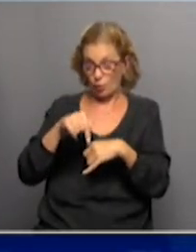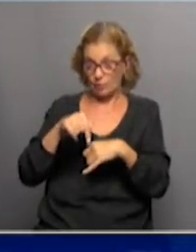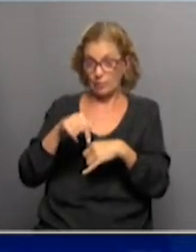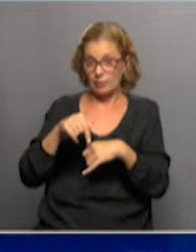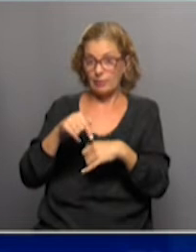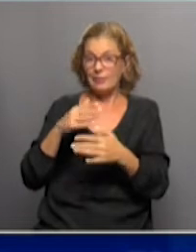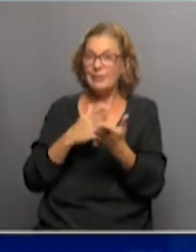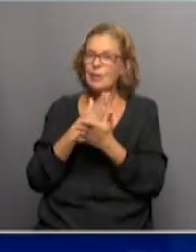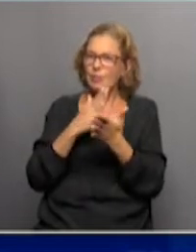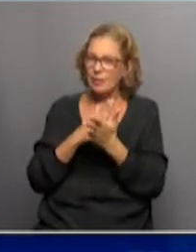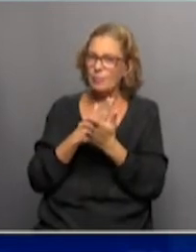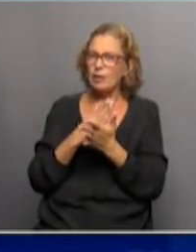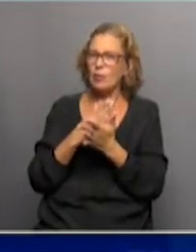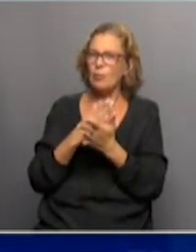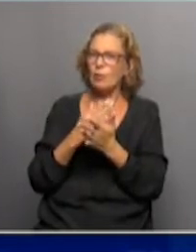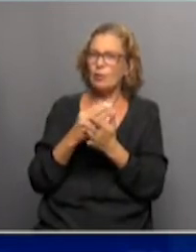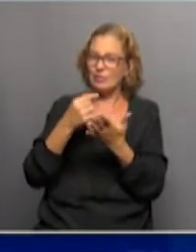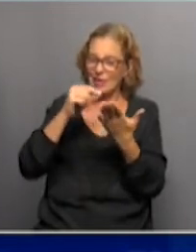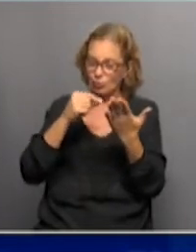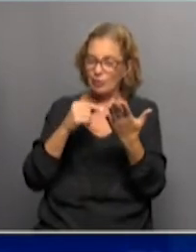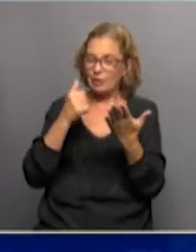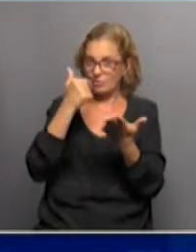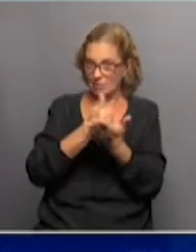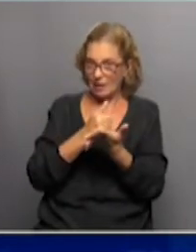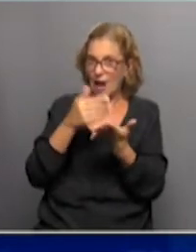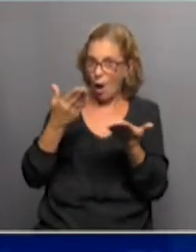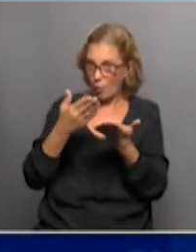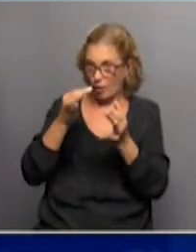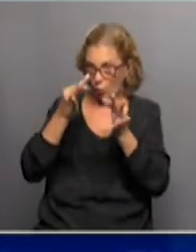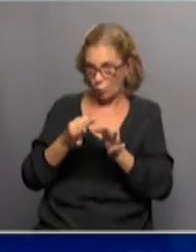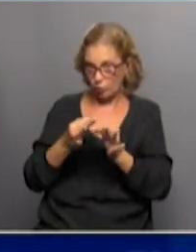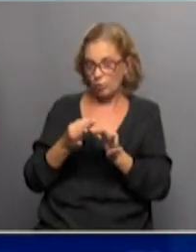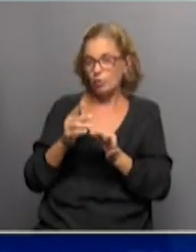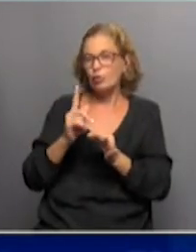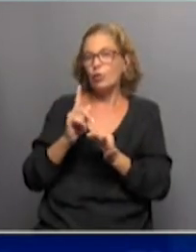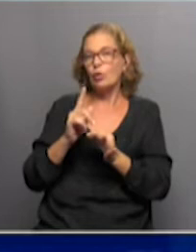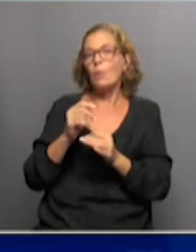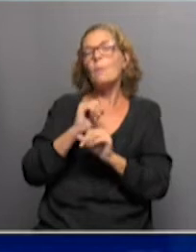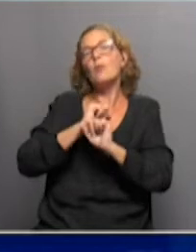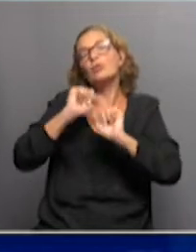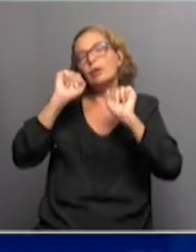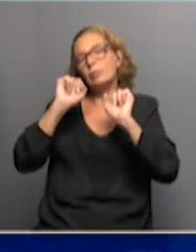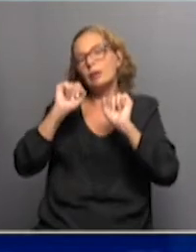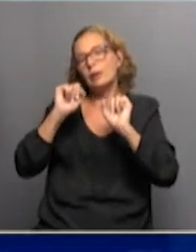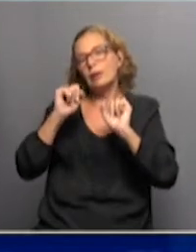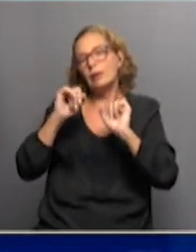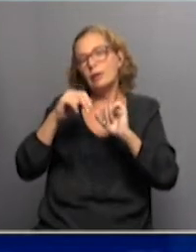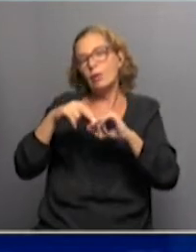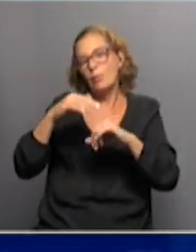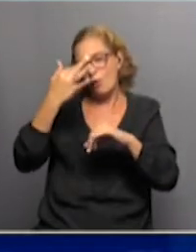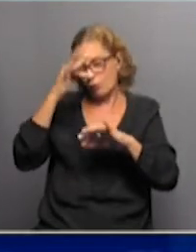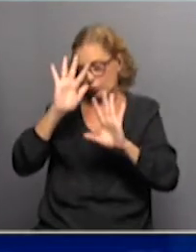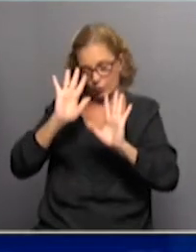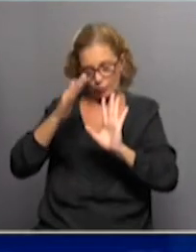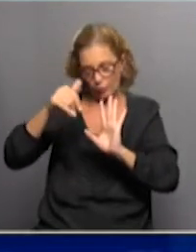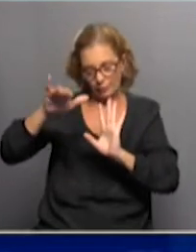Porque uno se tiene que manejar con datos que tenemos en el momento y no posibles experimentos a futuro